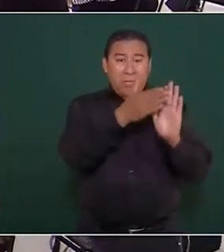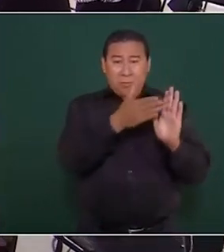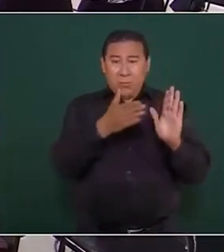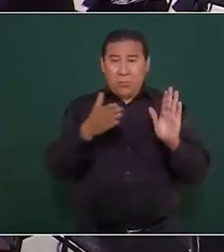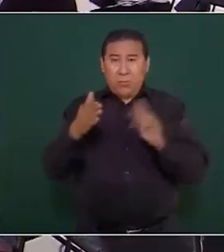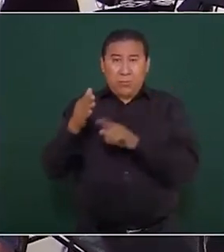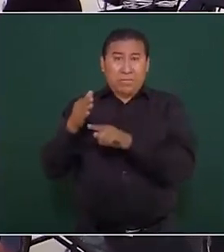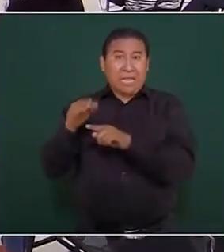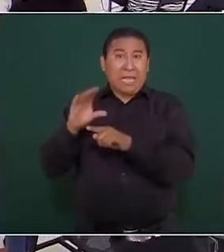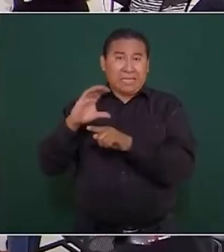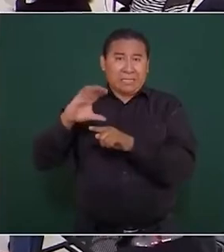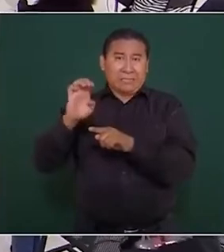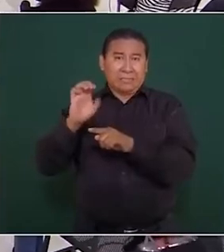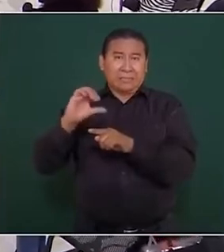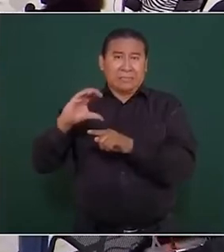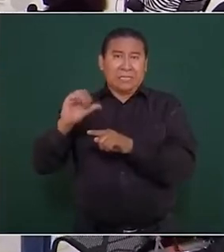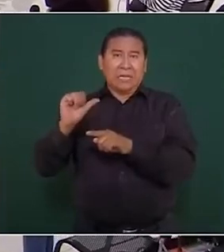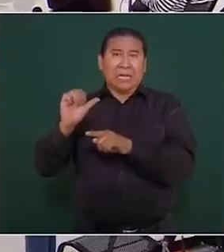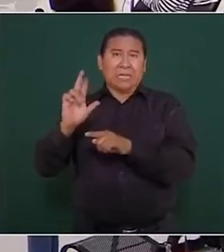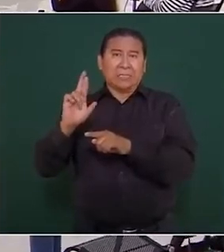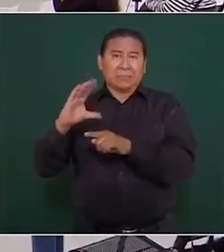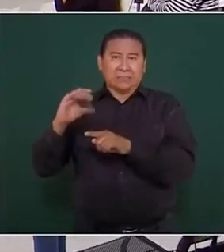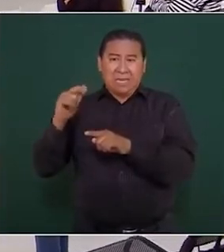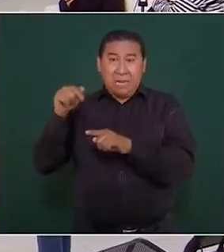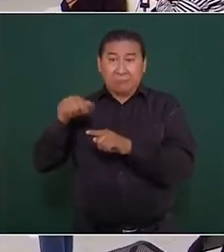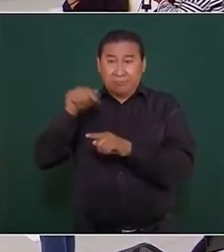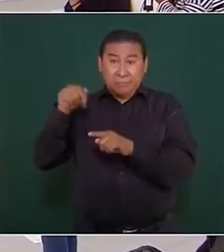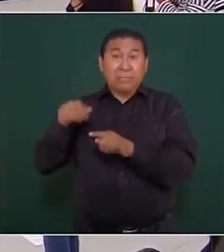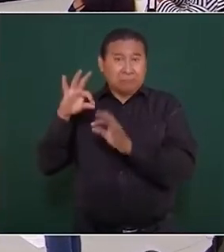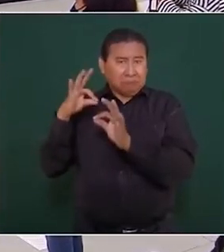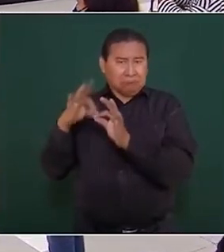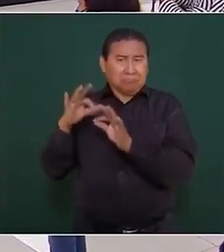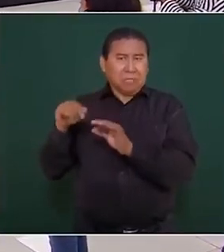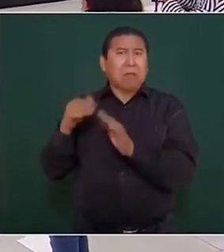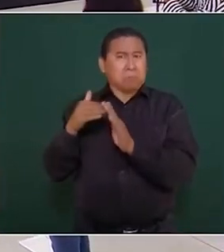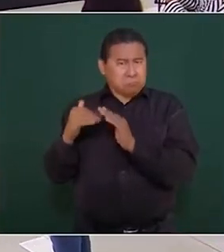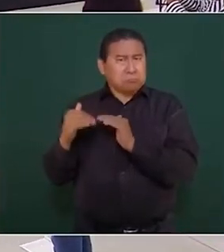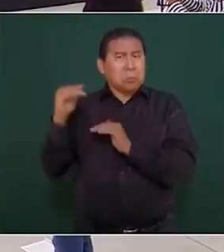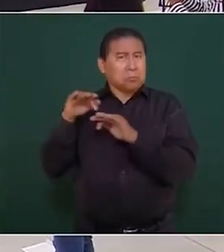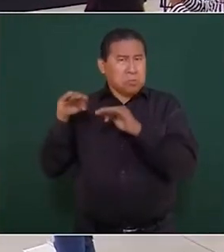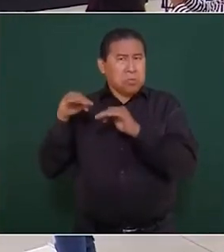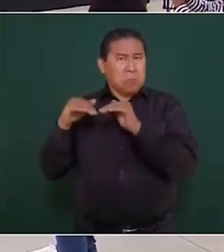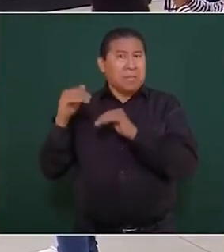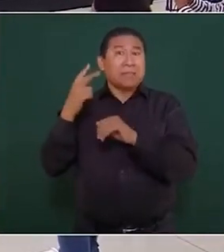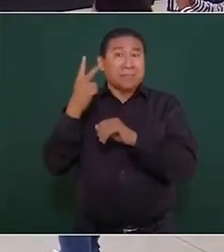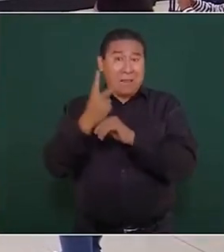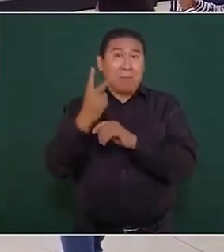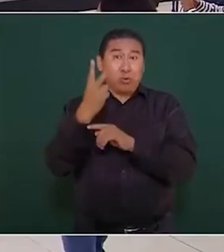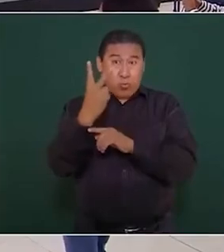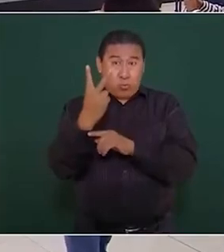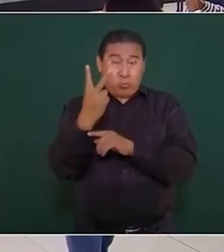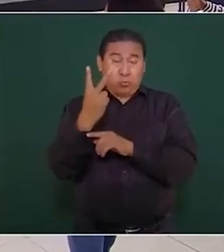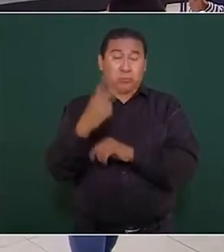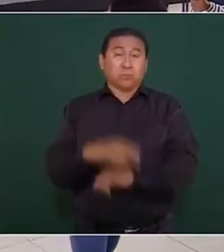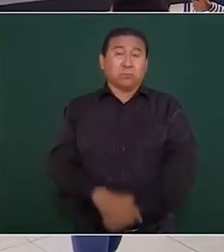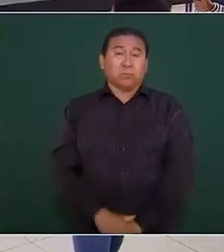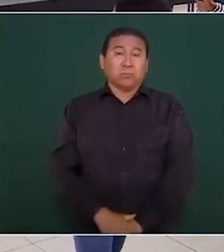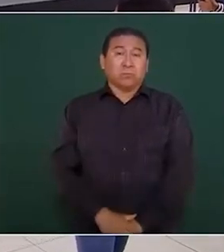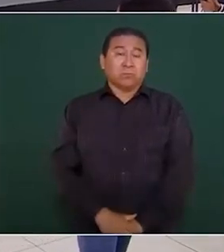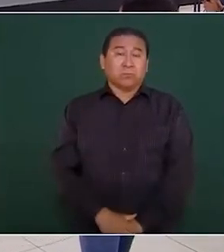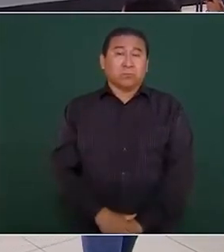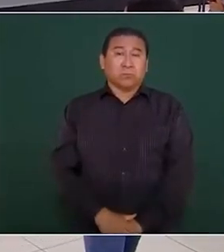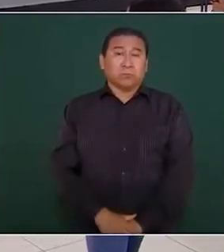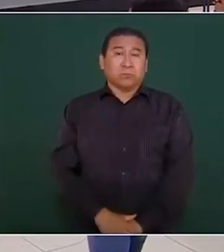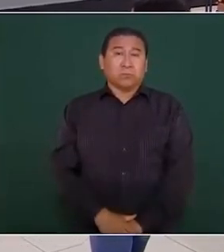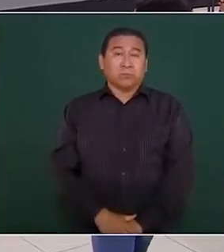Escárcega. Aquí también ya se tiene mucho avance, el tramo dos de